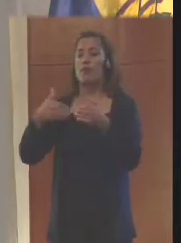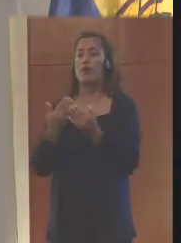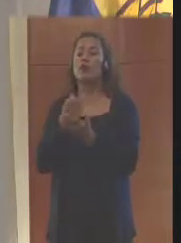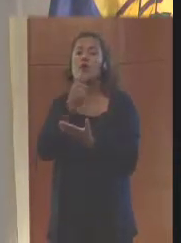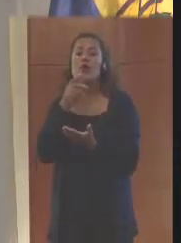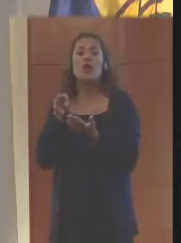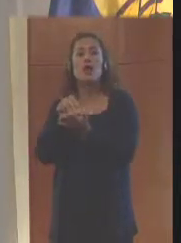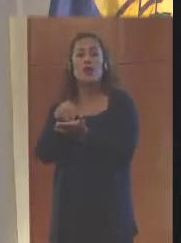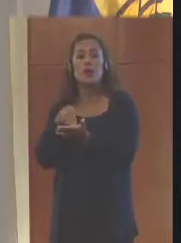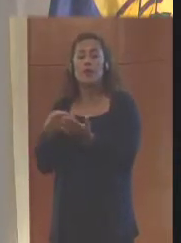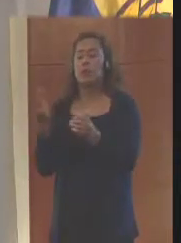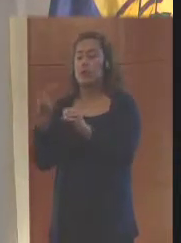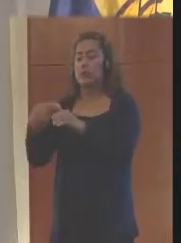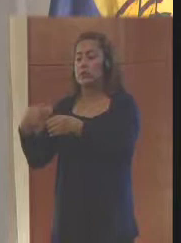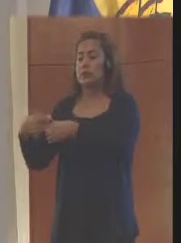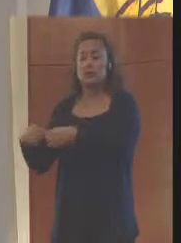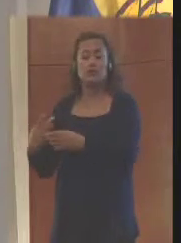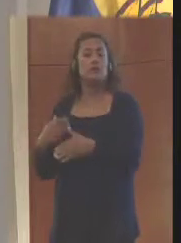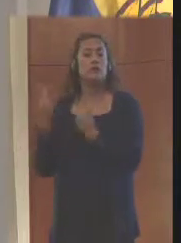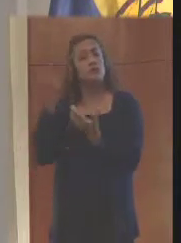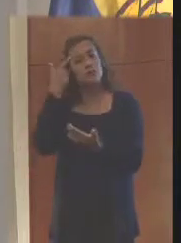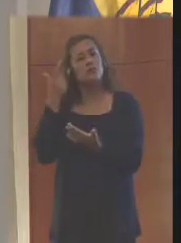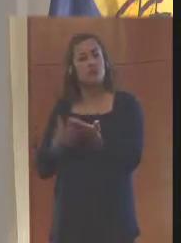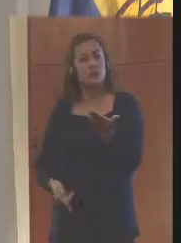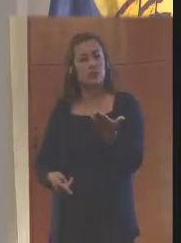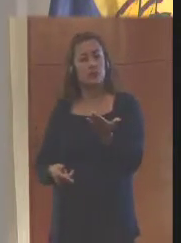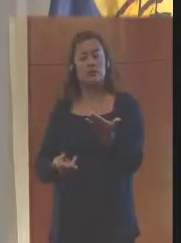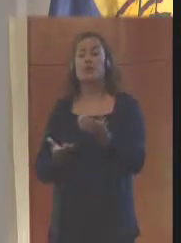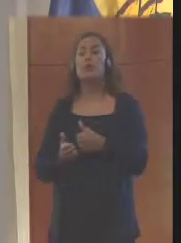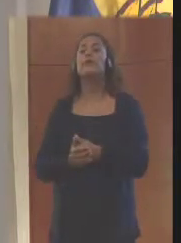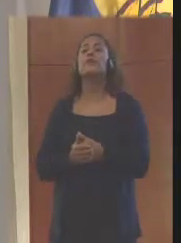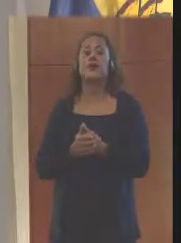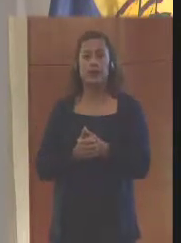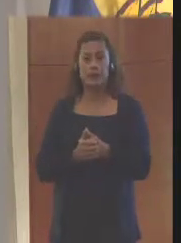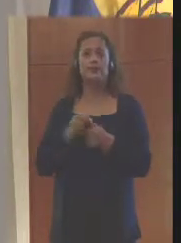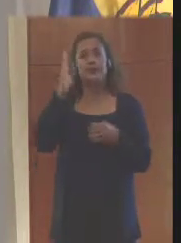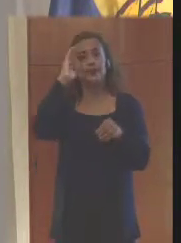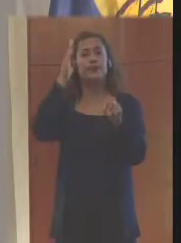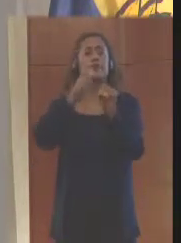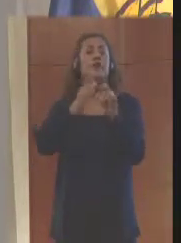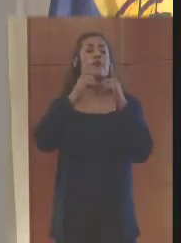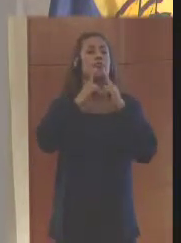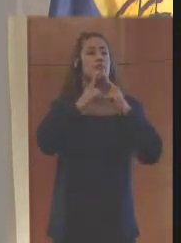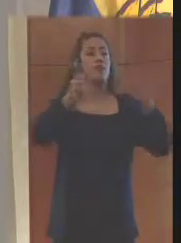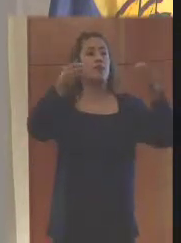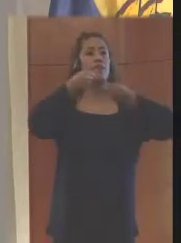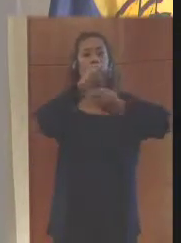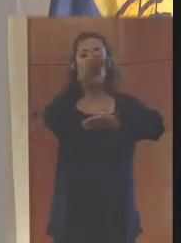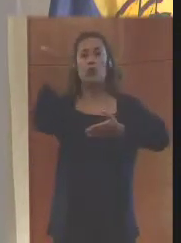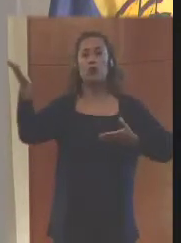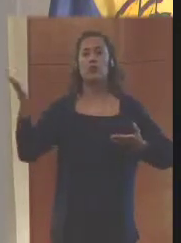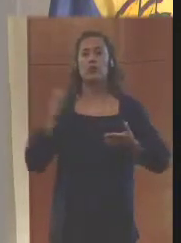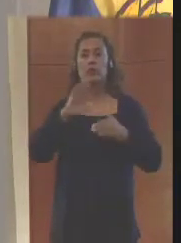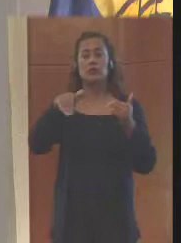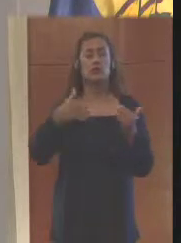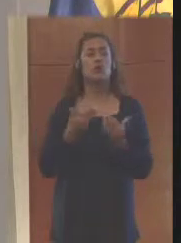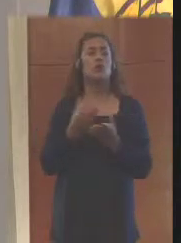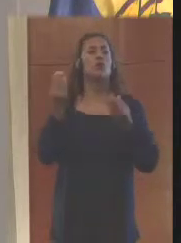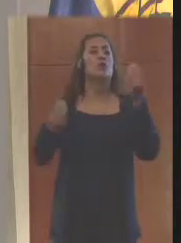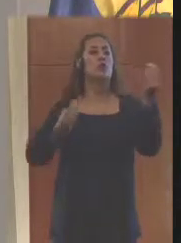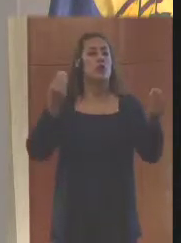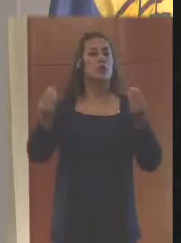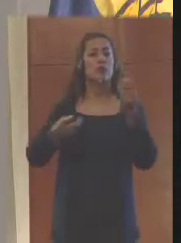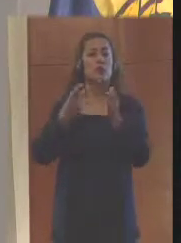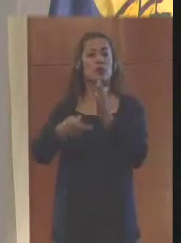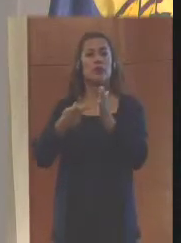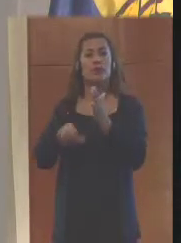participantes, con el objetivo fundamental de divulgar y dar a conocer en el sector qué es lo que está